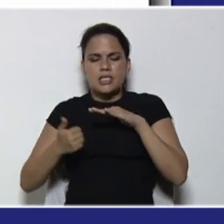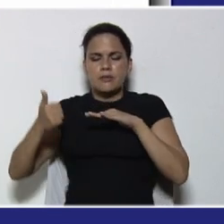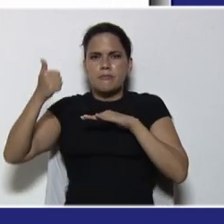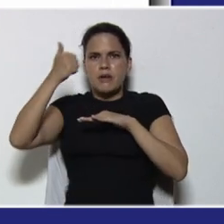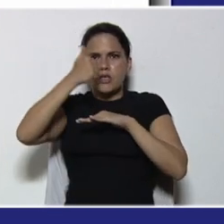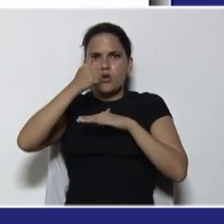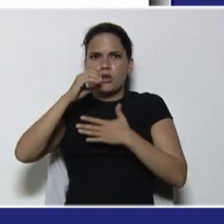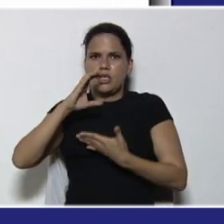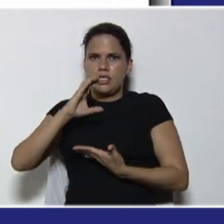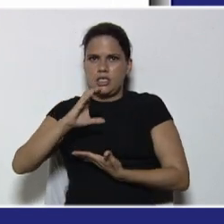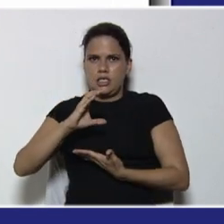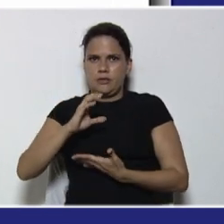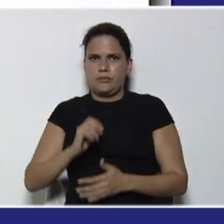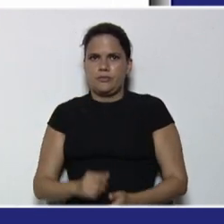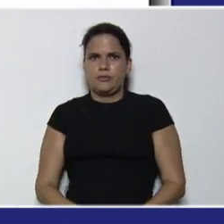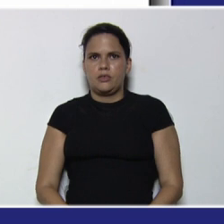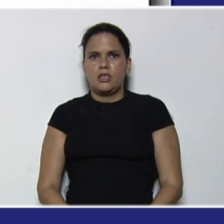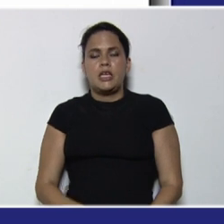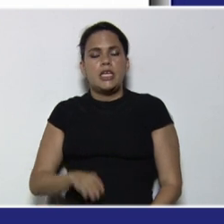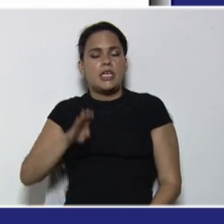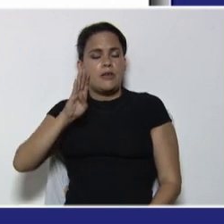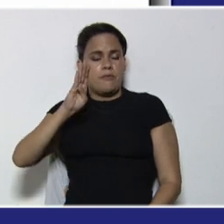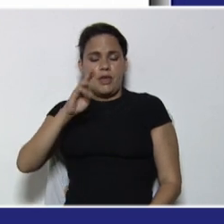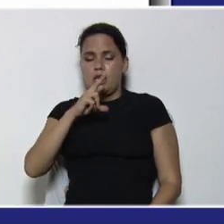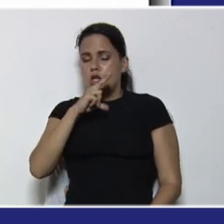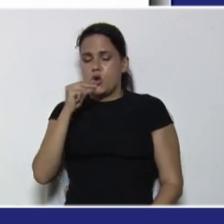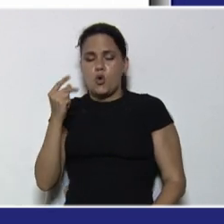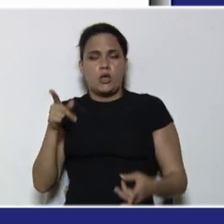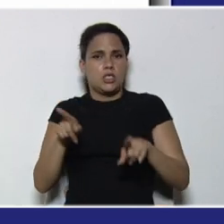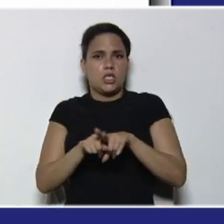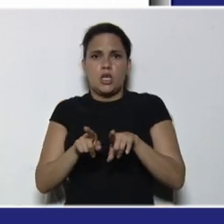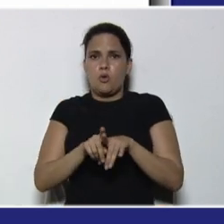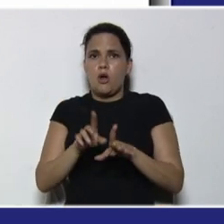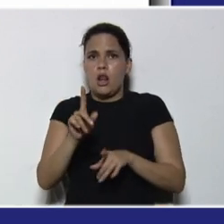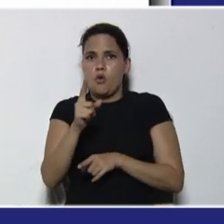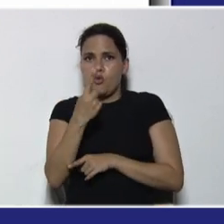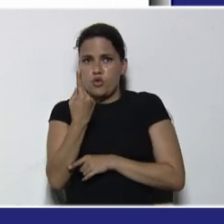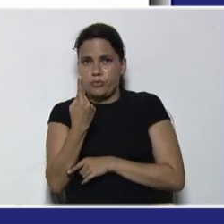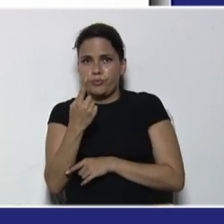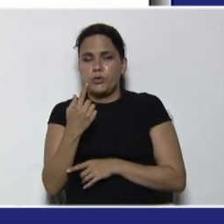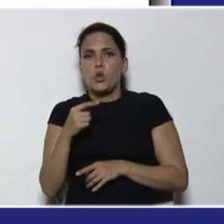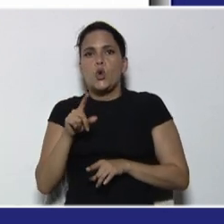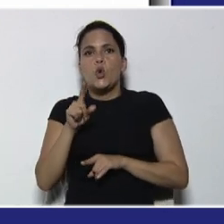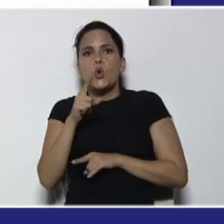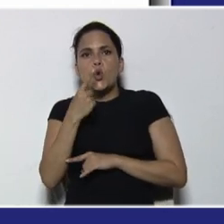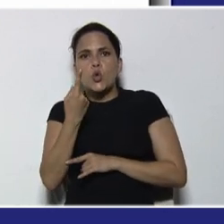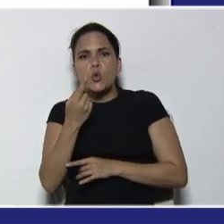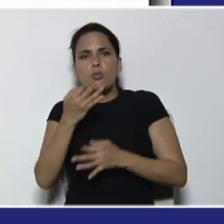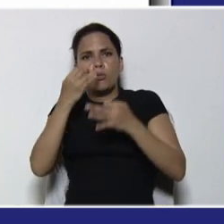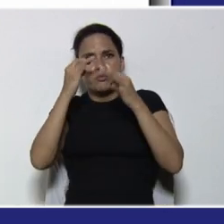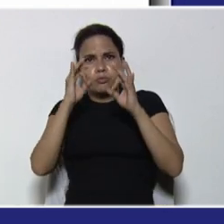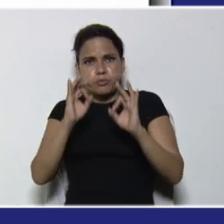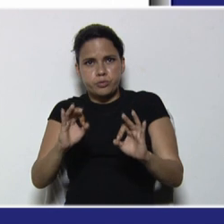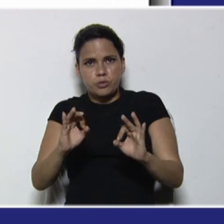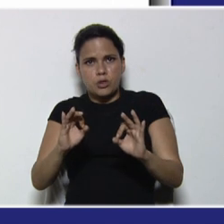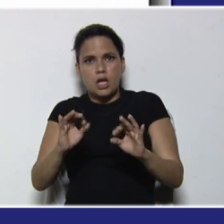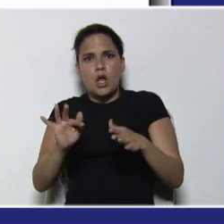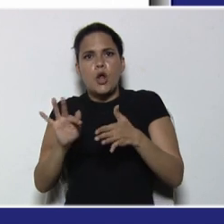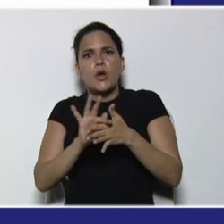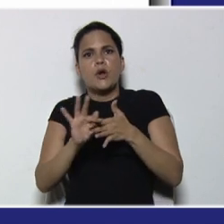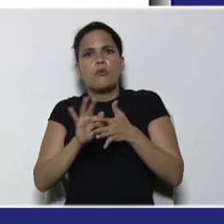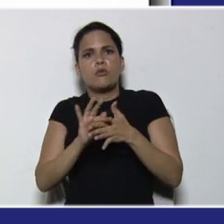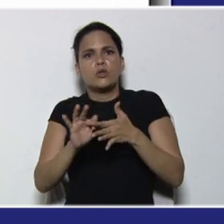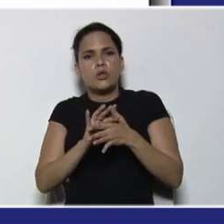que 0, y B, no es igual a 1, un número real, a una función, de forma, Fx, es